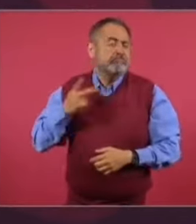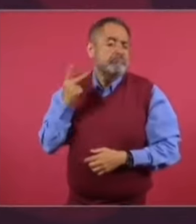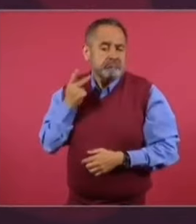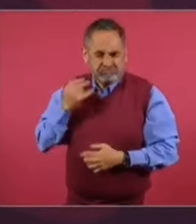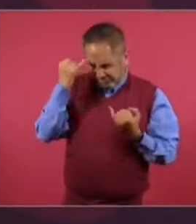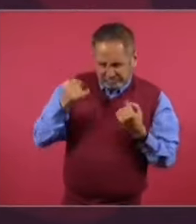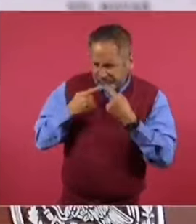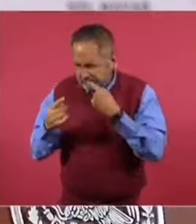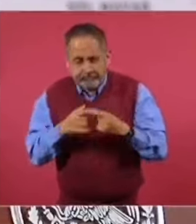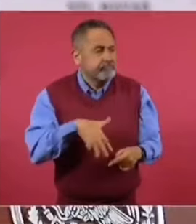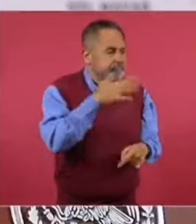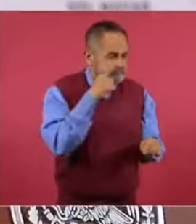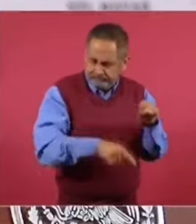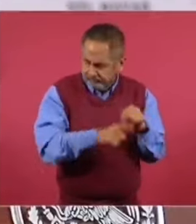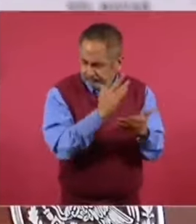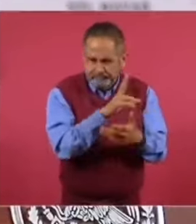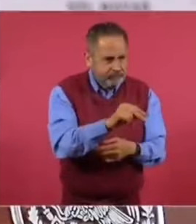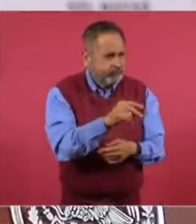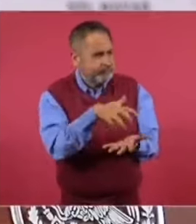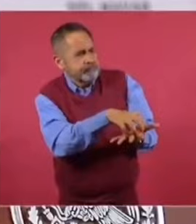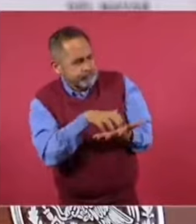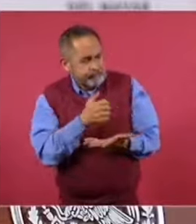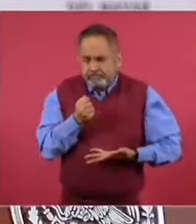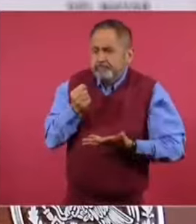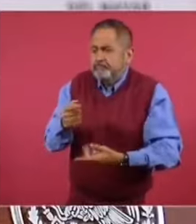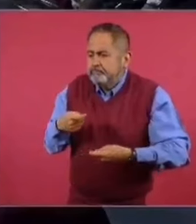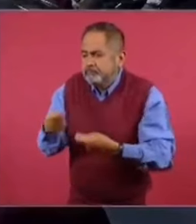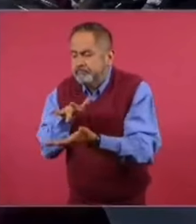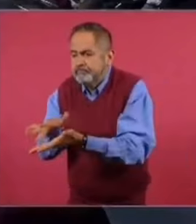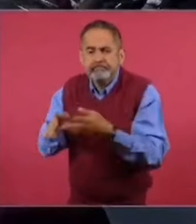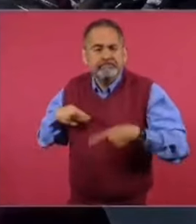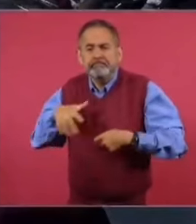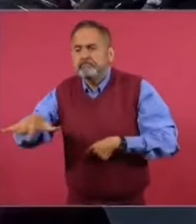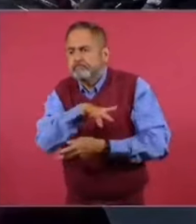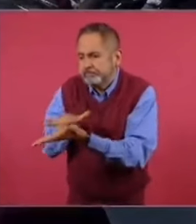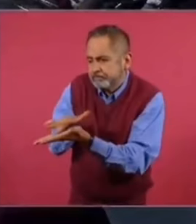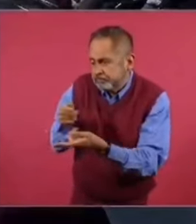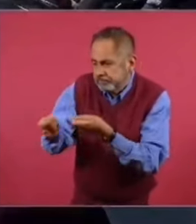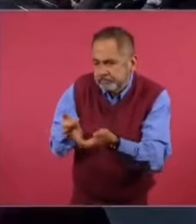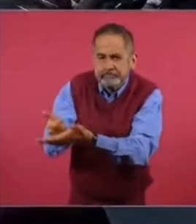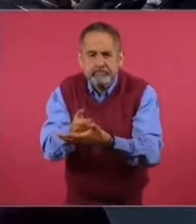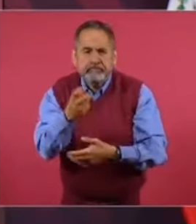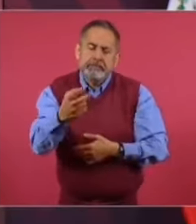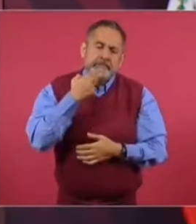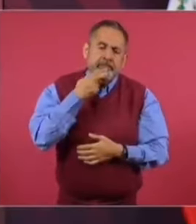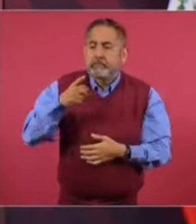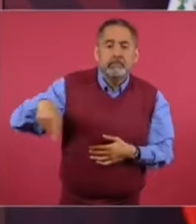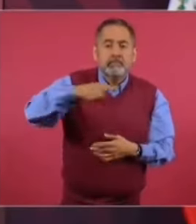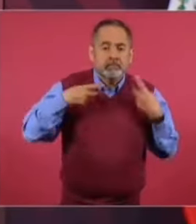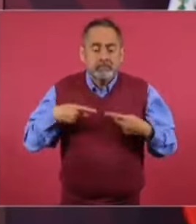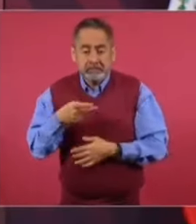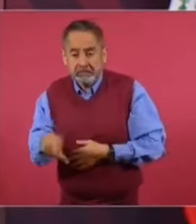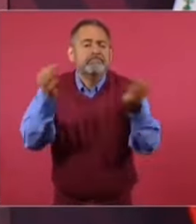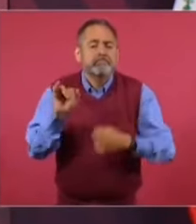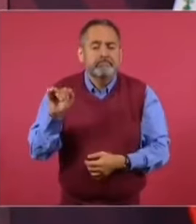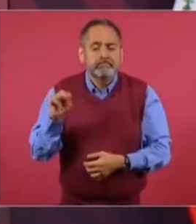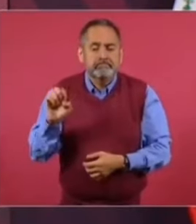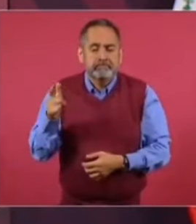nuestra de no permitir la corrupción y de destinar el presupuesto a apoyar al pueblo, nos permitió reducir la pobreza.